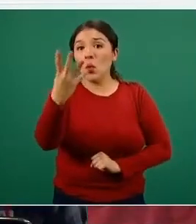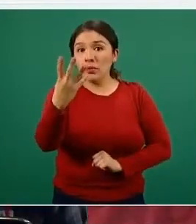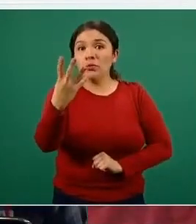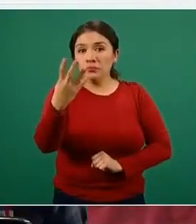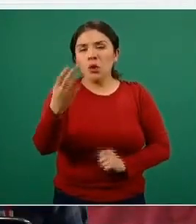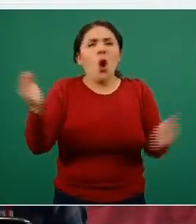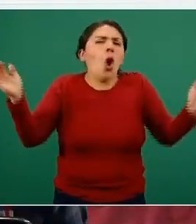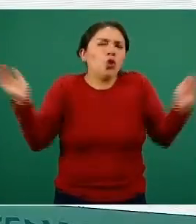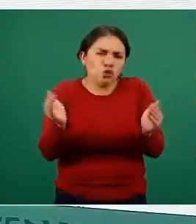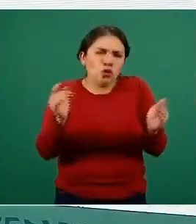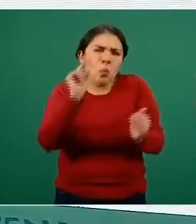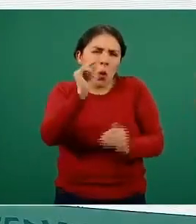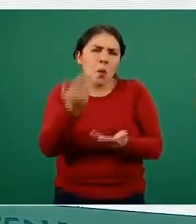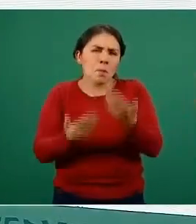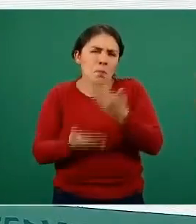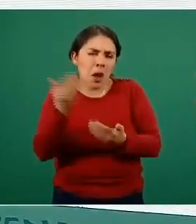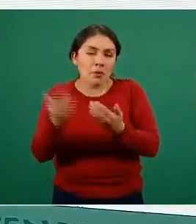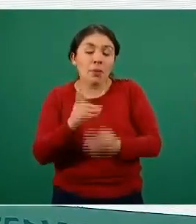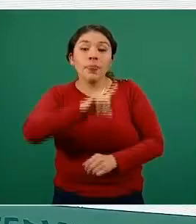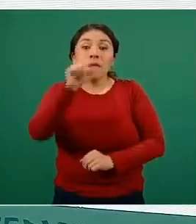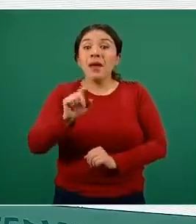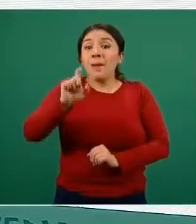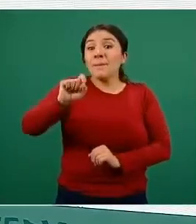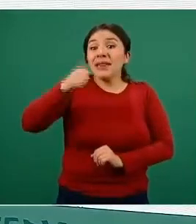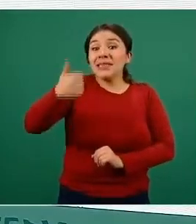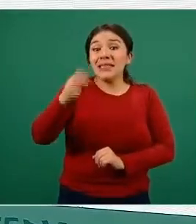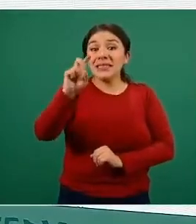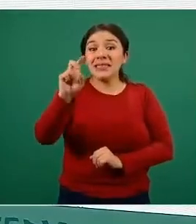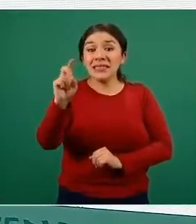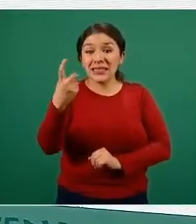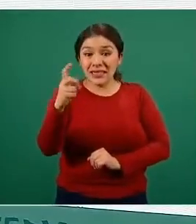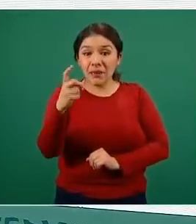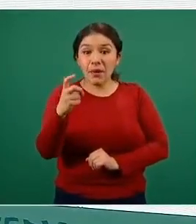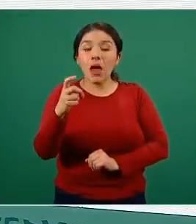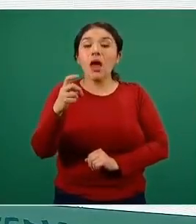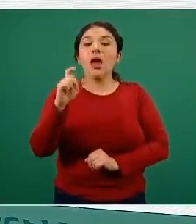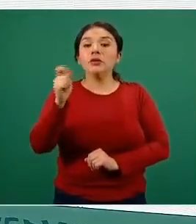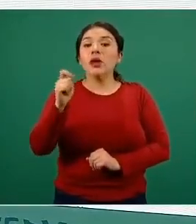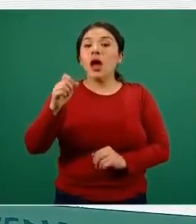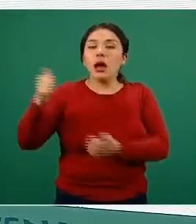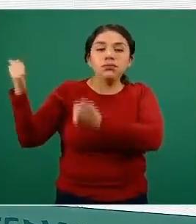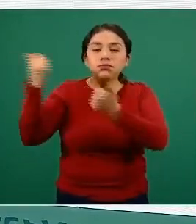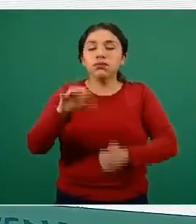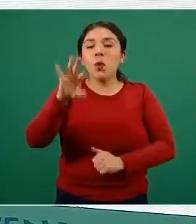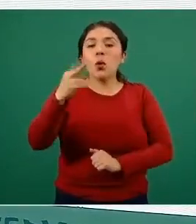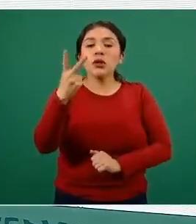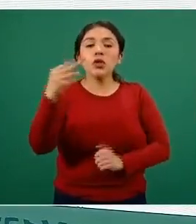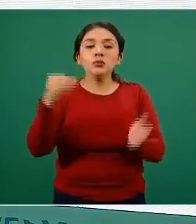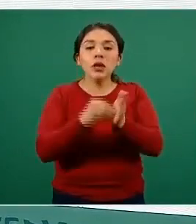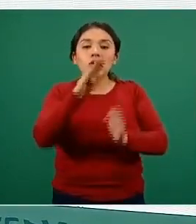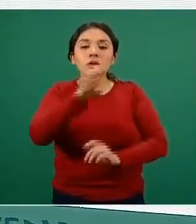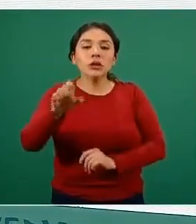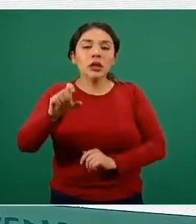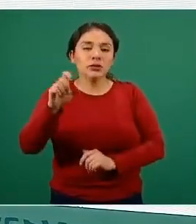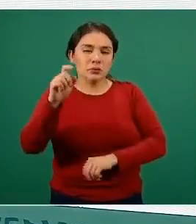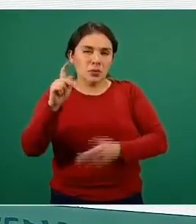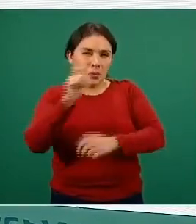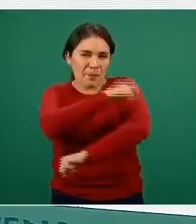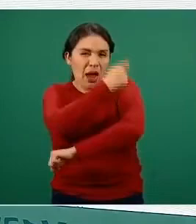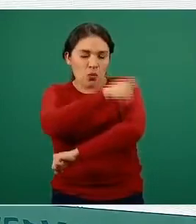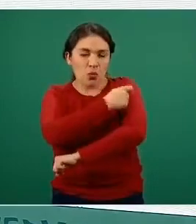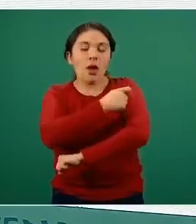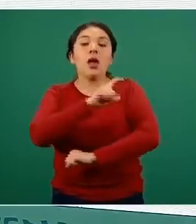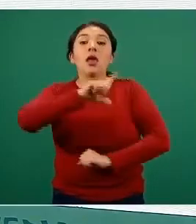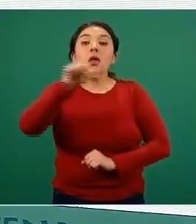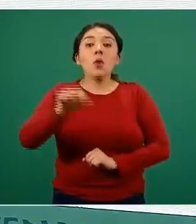embarque pequeño. El embarque del veintiséis de diciembre, cuarenta dos mil novecientas dosis, ya se puso al cien por ciento. Un embarque más